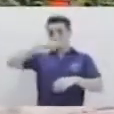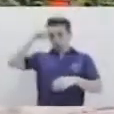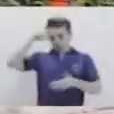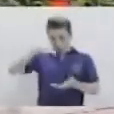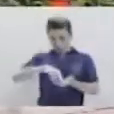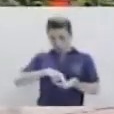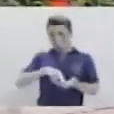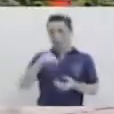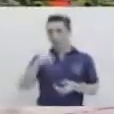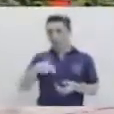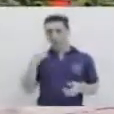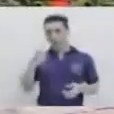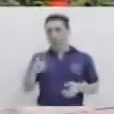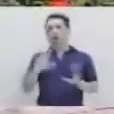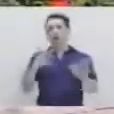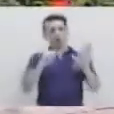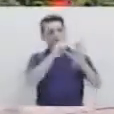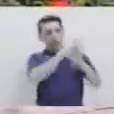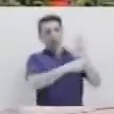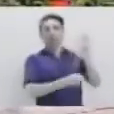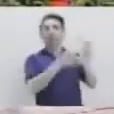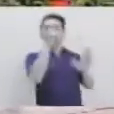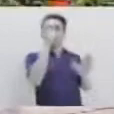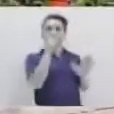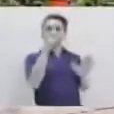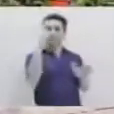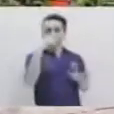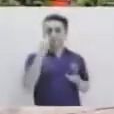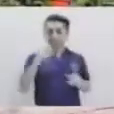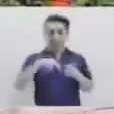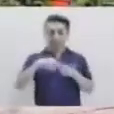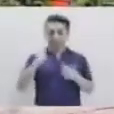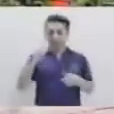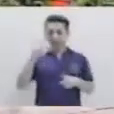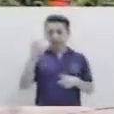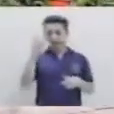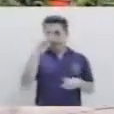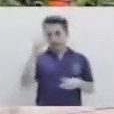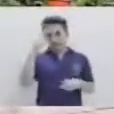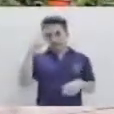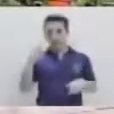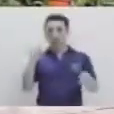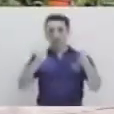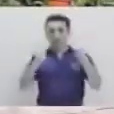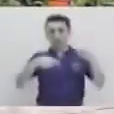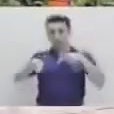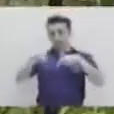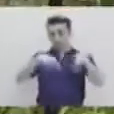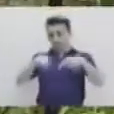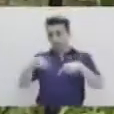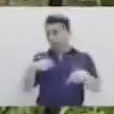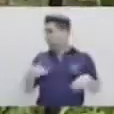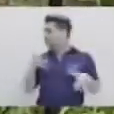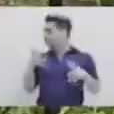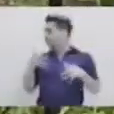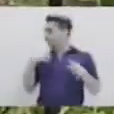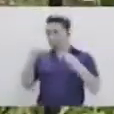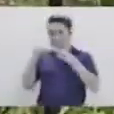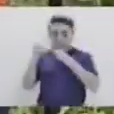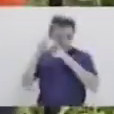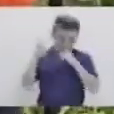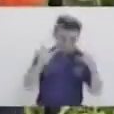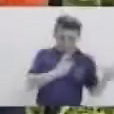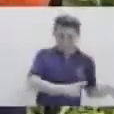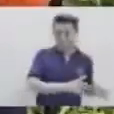señales del agente de tránsito. Así que en esta oportunidad, para poderlo realizar, tengo que quitarme la mascarilla. Bueno.